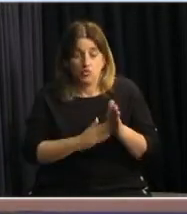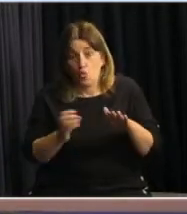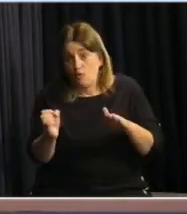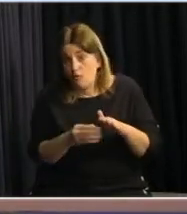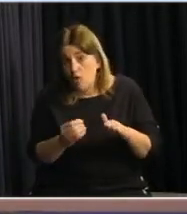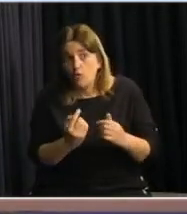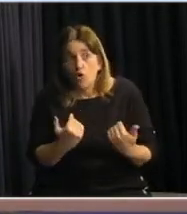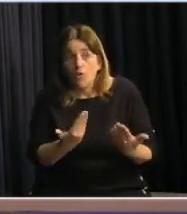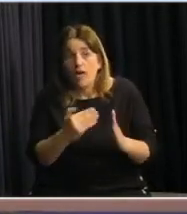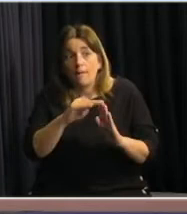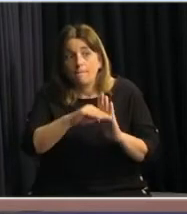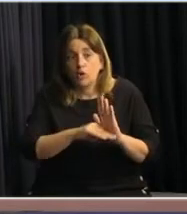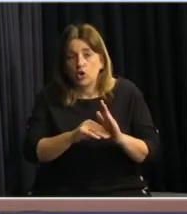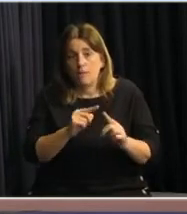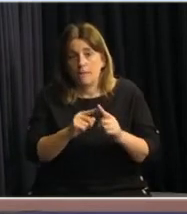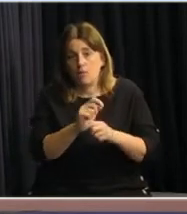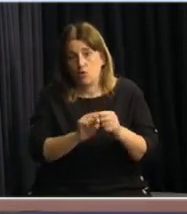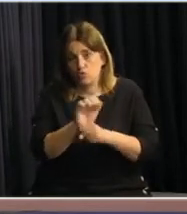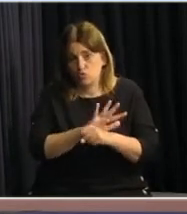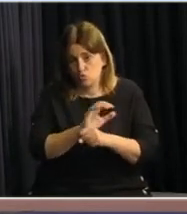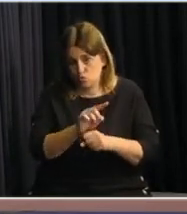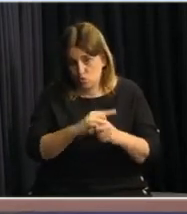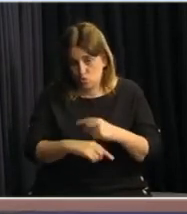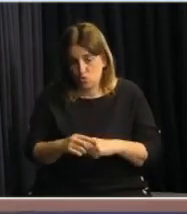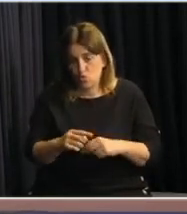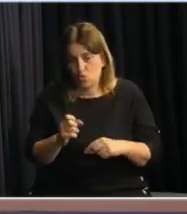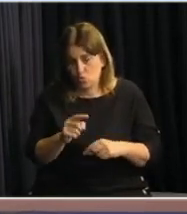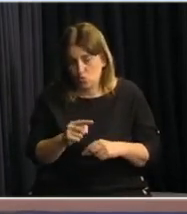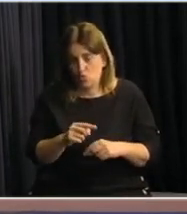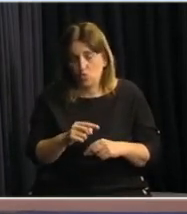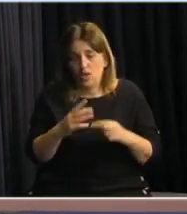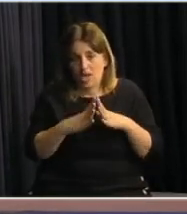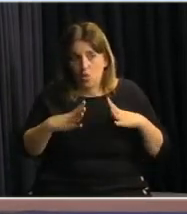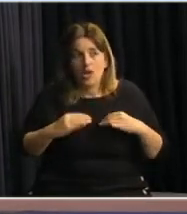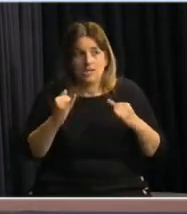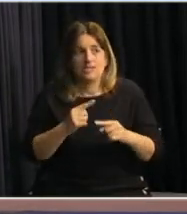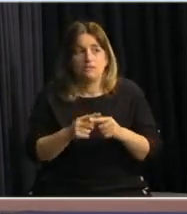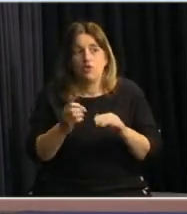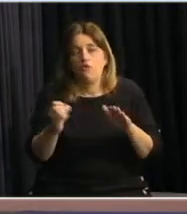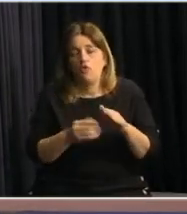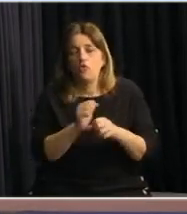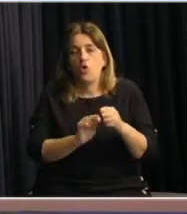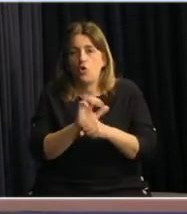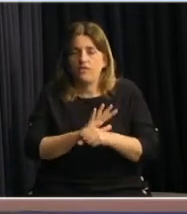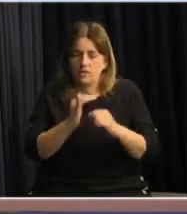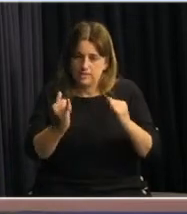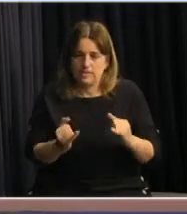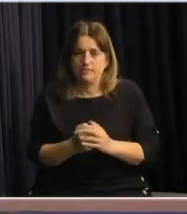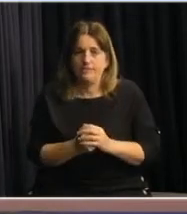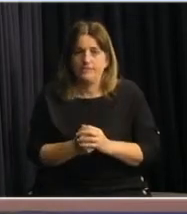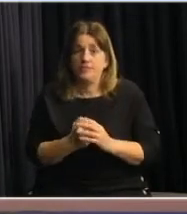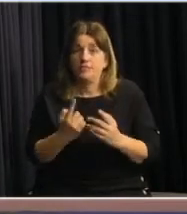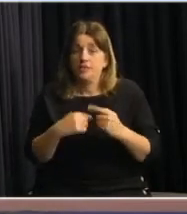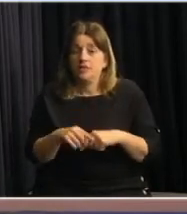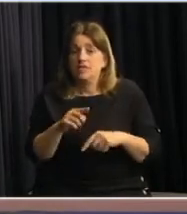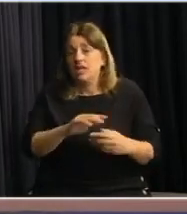el apoyo alimentario en las escuelas sí va a darse a través del Fondo Conoravirus, que reitero, es